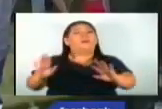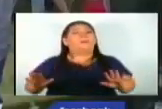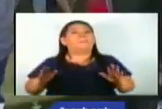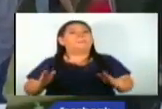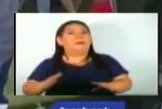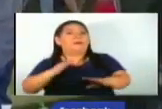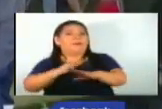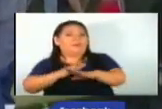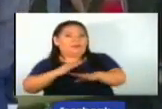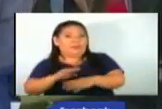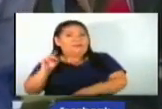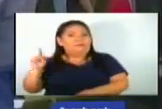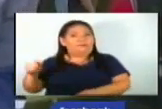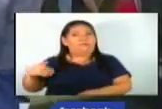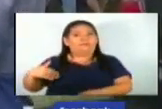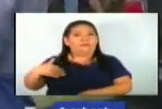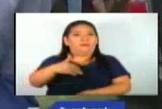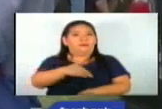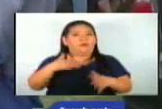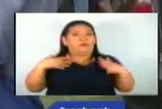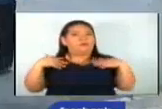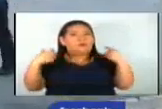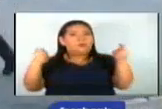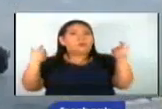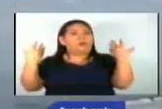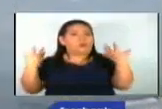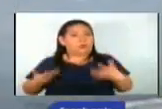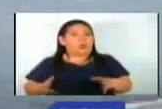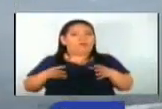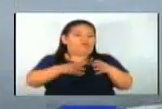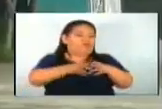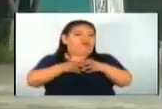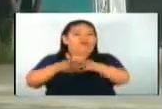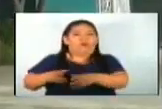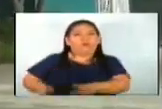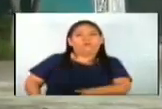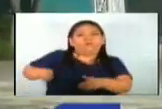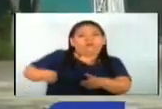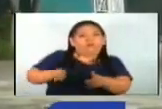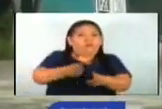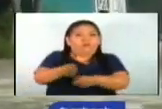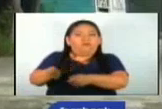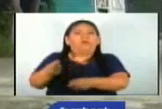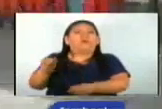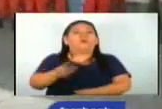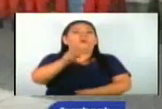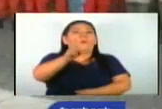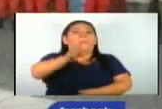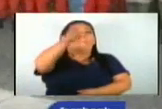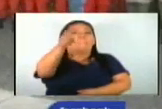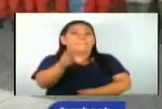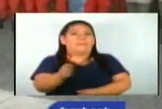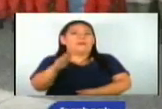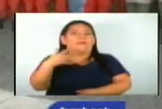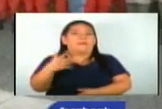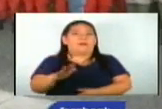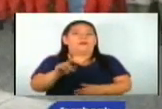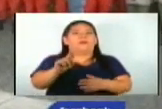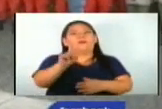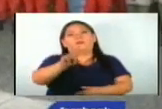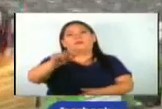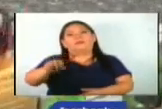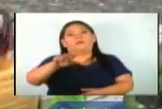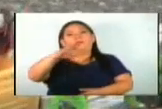esto, el Ministerio de Salud ha iniciado una jornada de fumigación que durará 30 días para intervenir 1.300